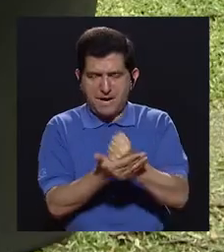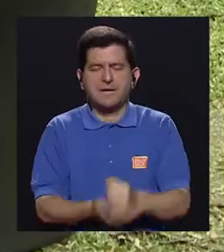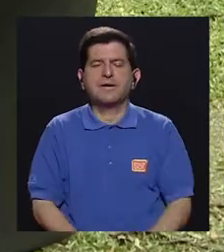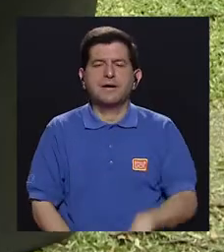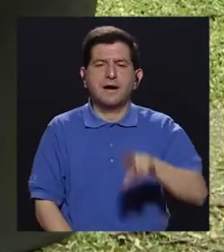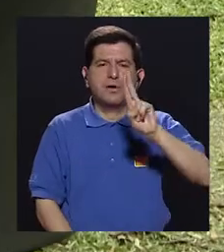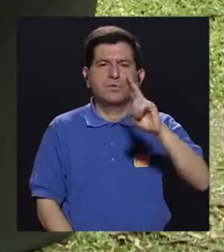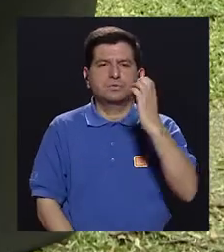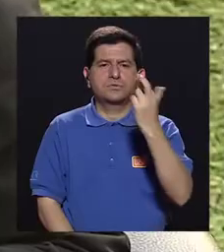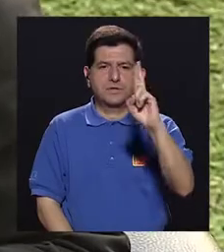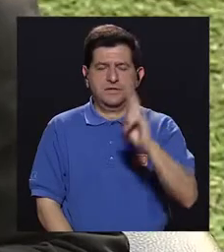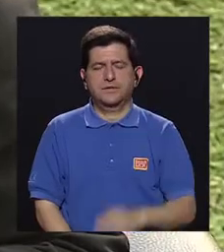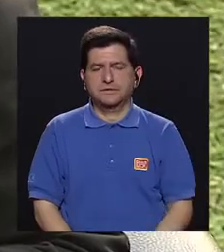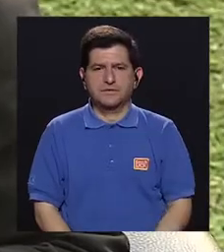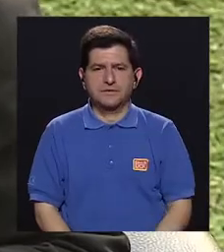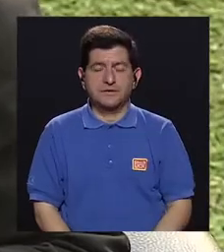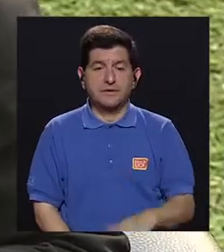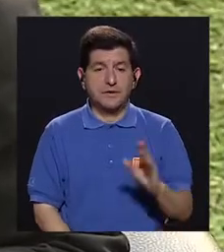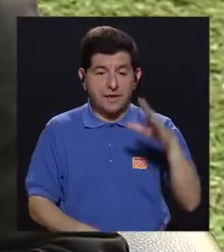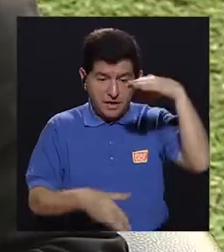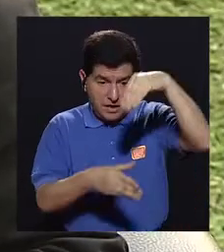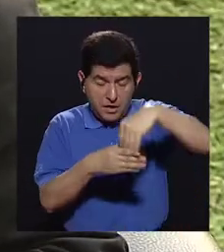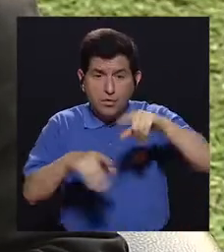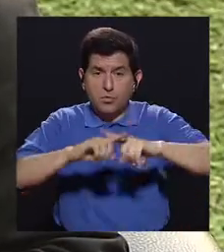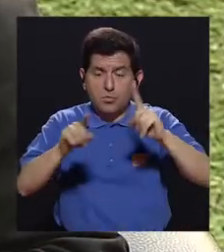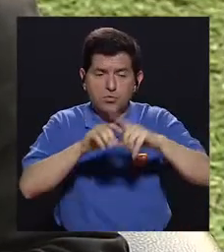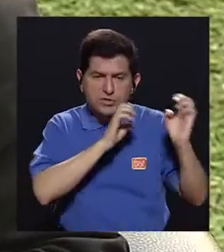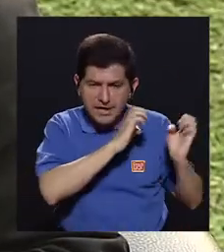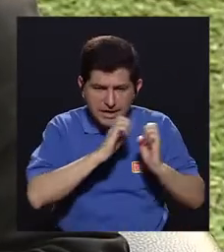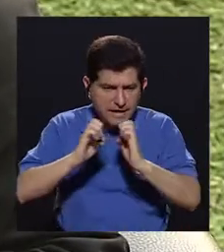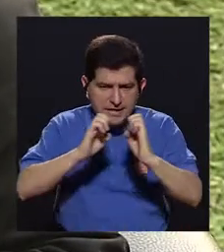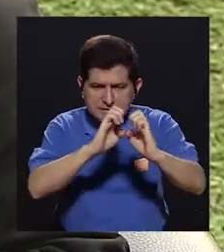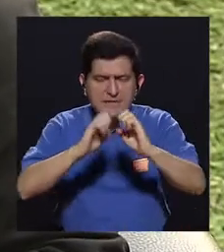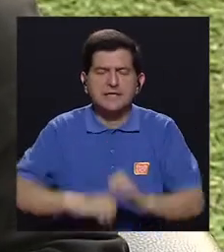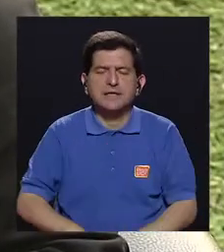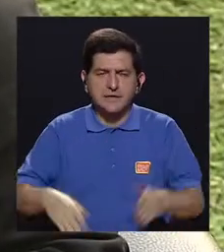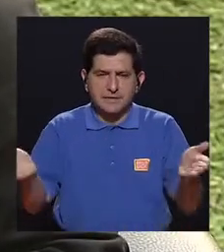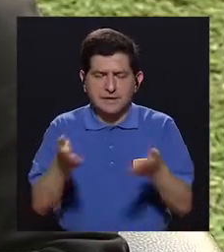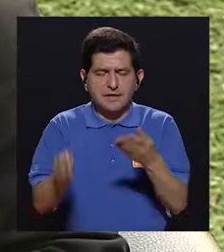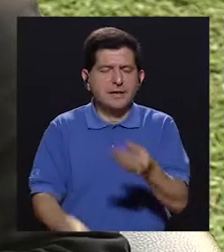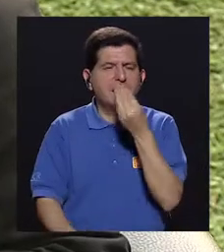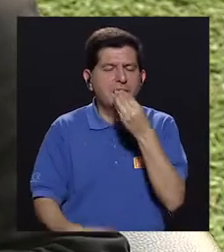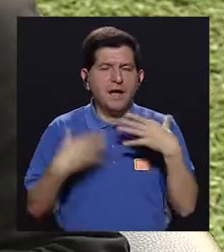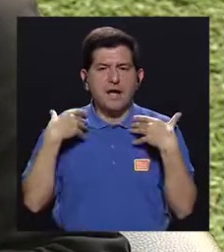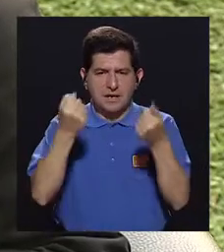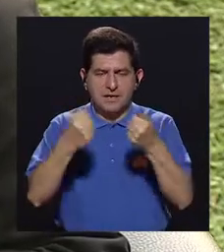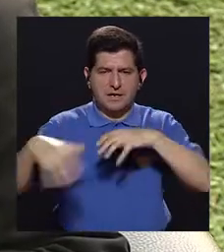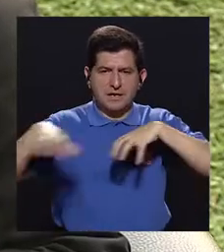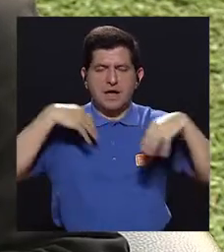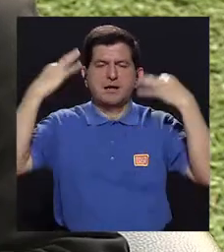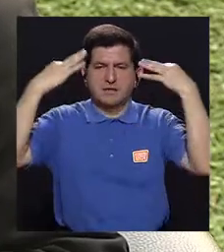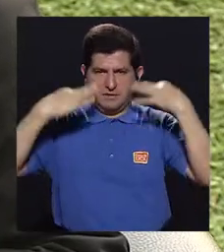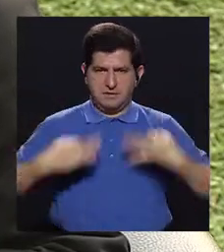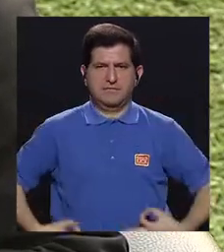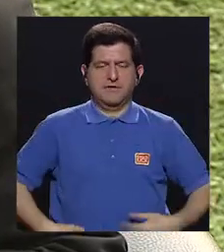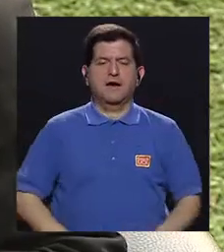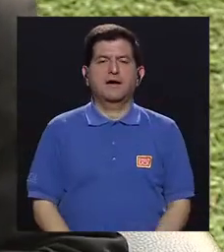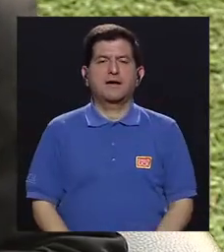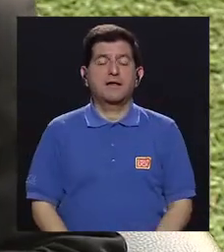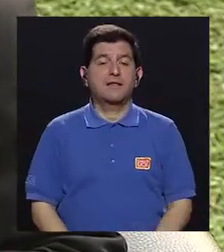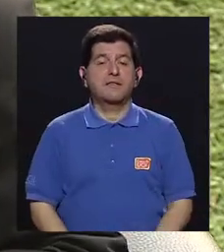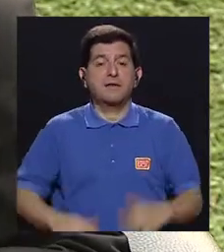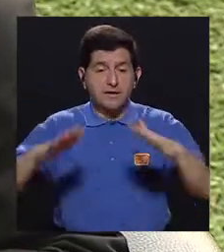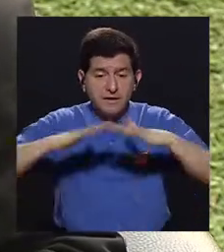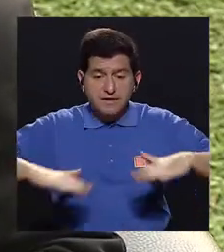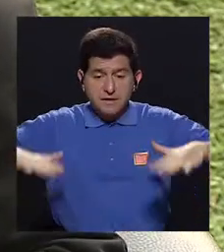Universidad de Costa Rica, el cual contempla una serie de estrategias que promueven alimentación saludable y actividad física en los